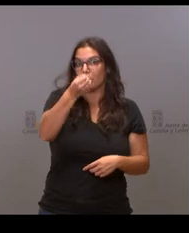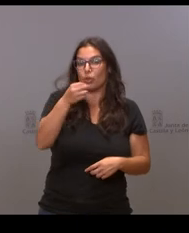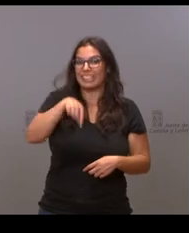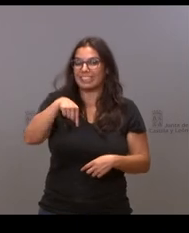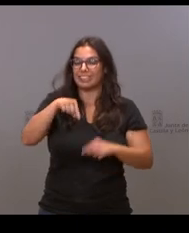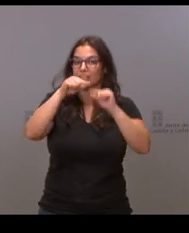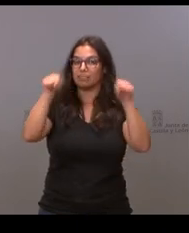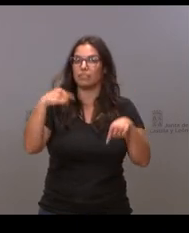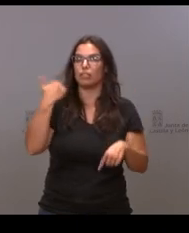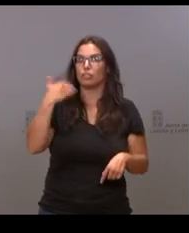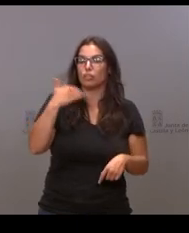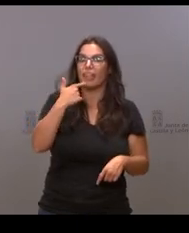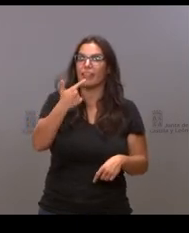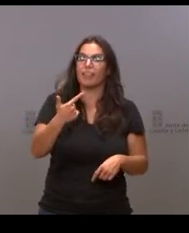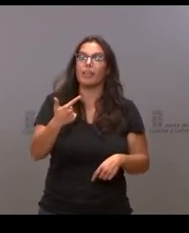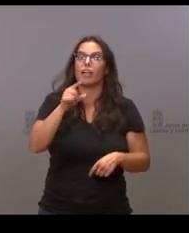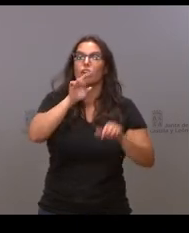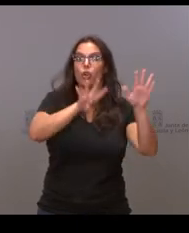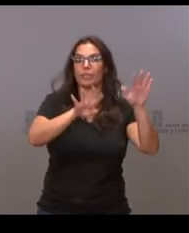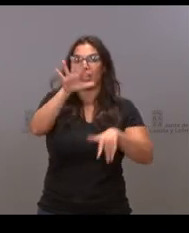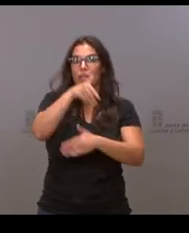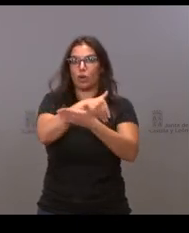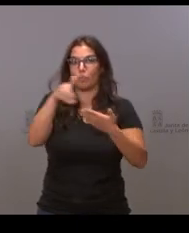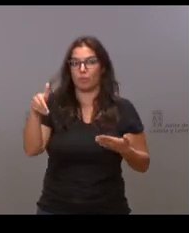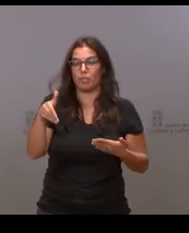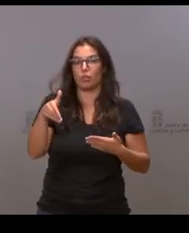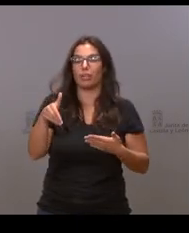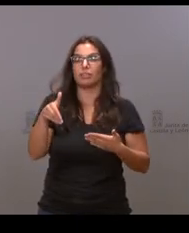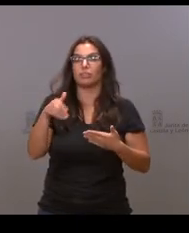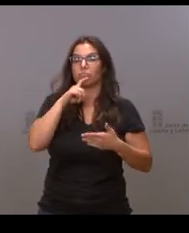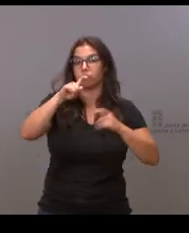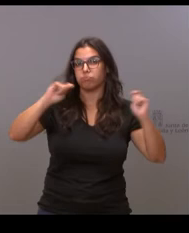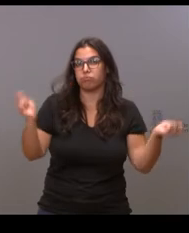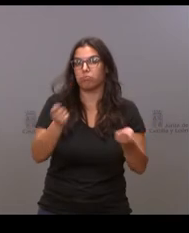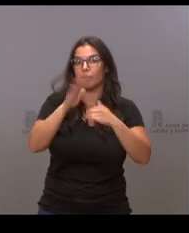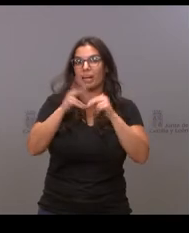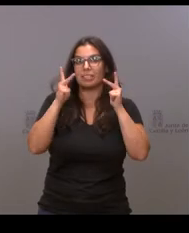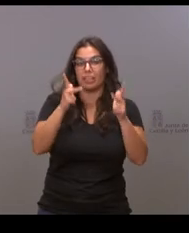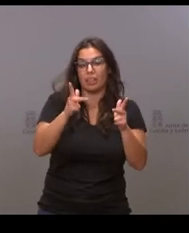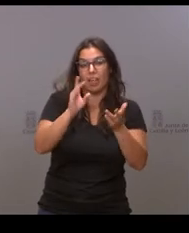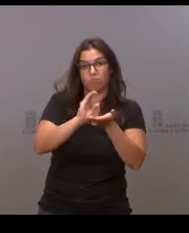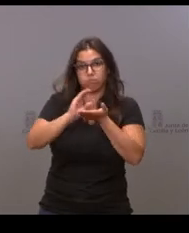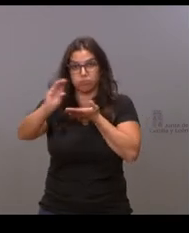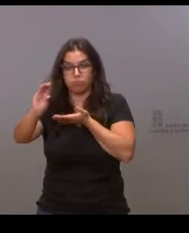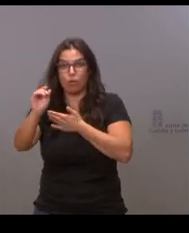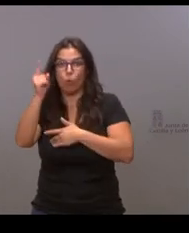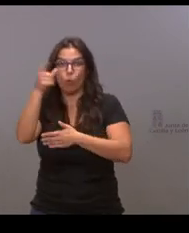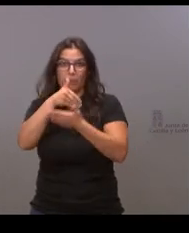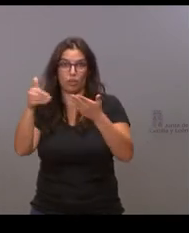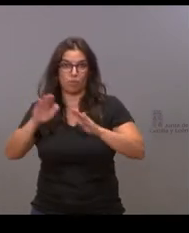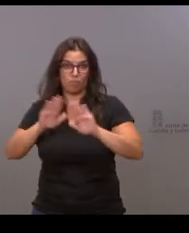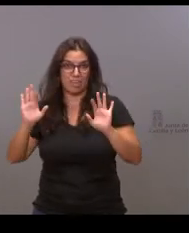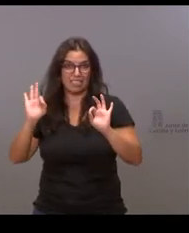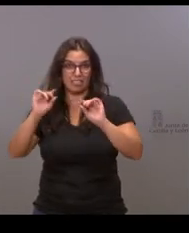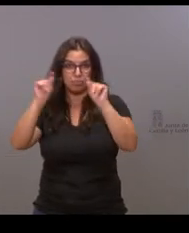criticaba que de los 95 millones anunciados para las residencias solo uno va a llegar a Soria, ese